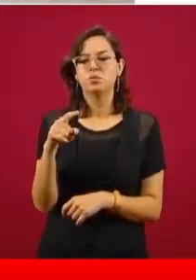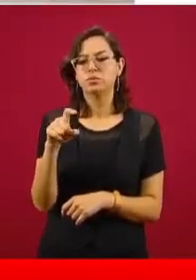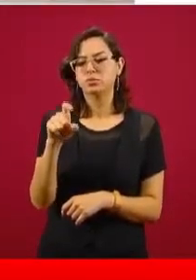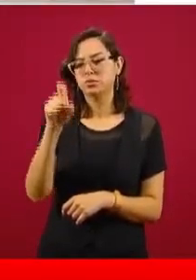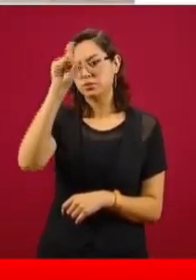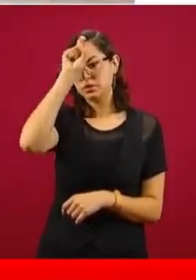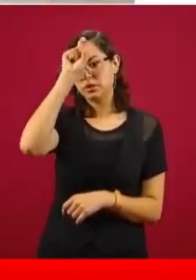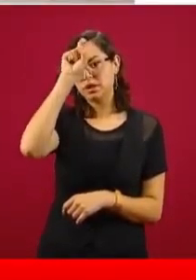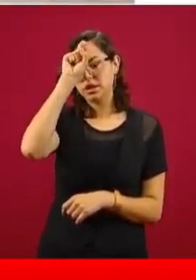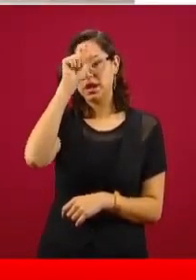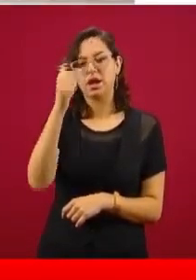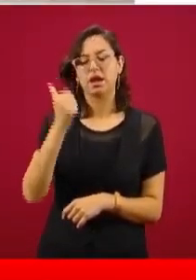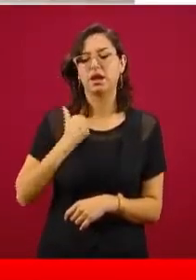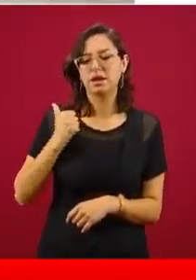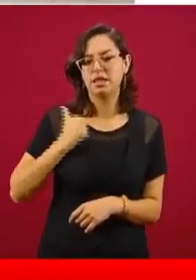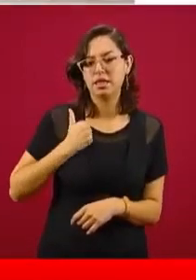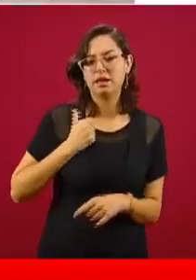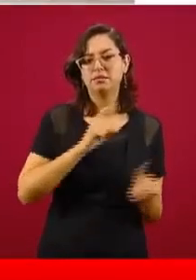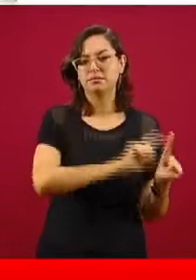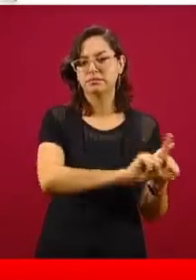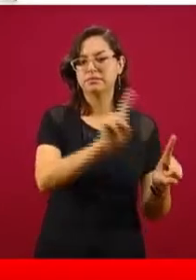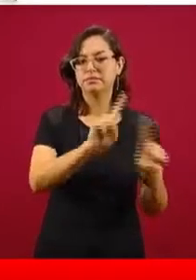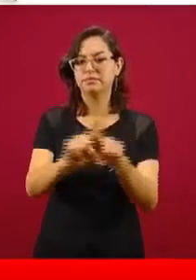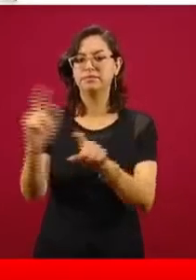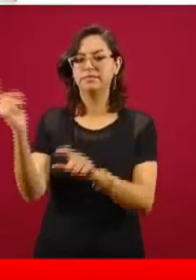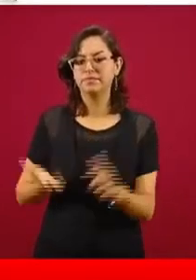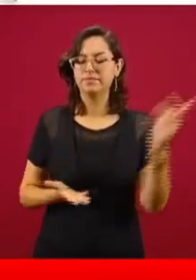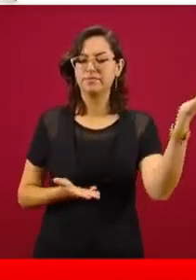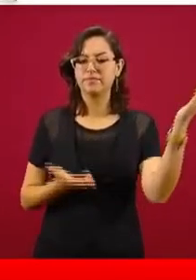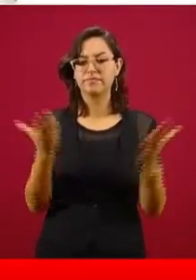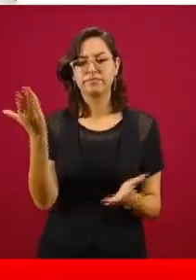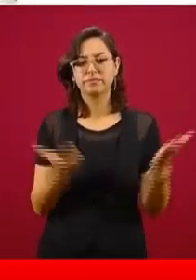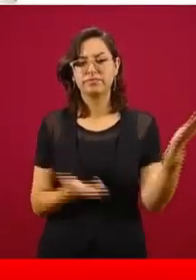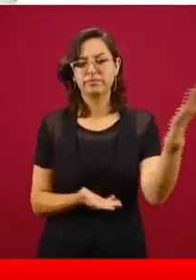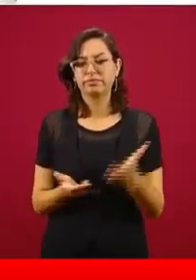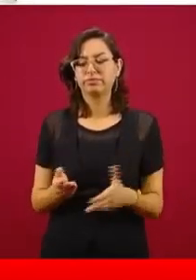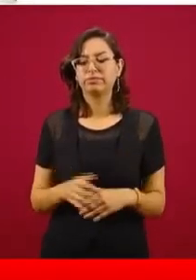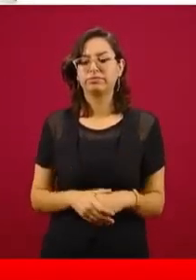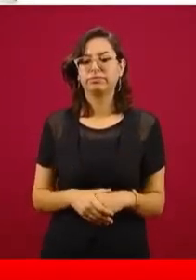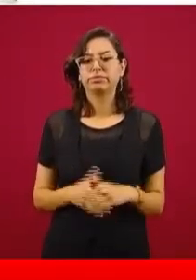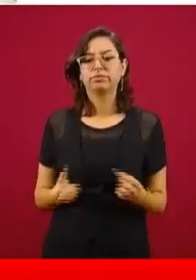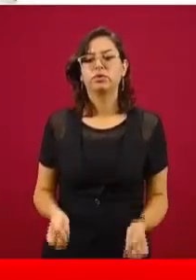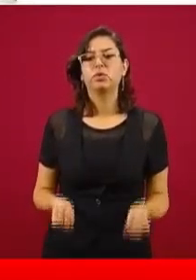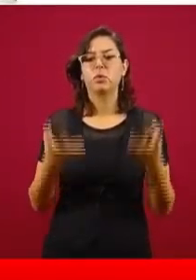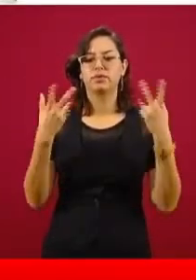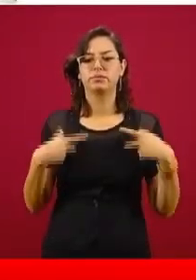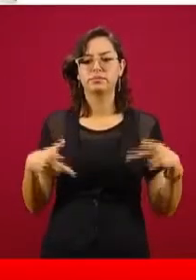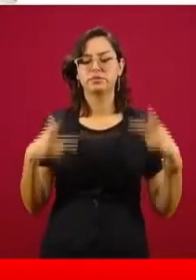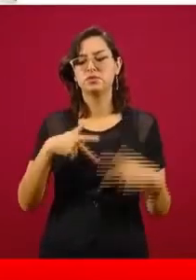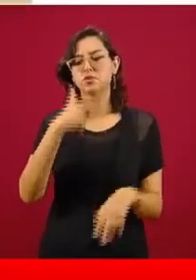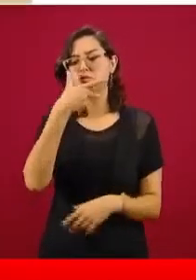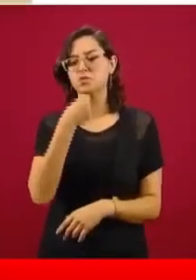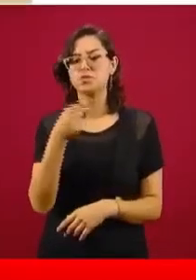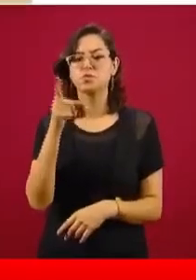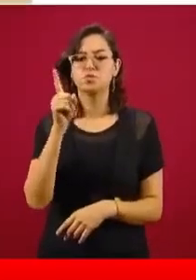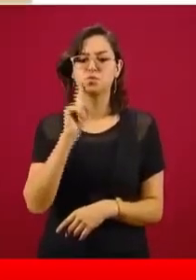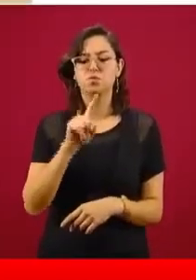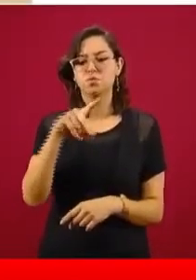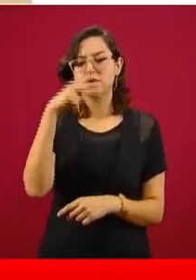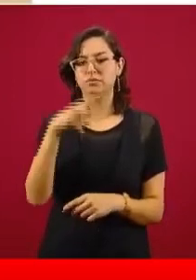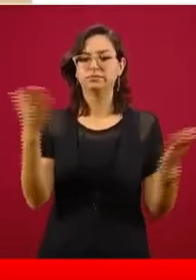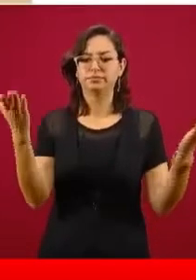Y aquí el cuadro general que nos dice cuántos mexicanas y mexicanos han sido repatriados,